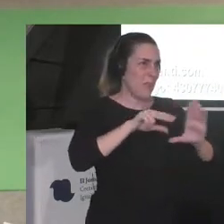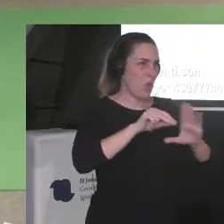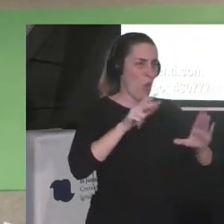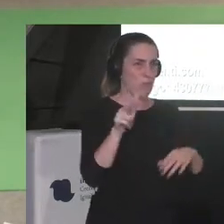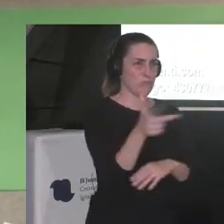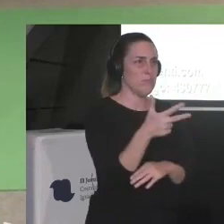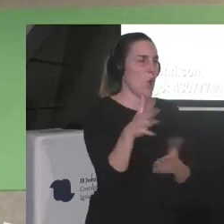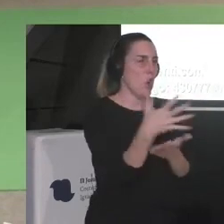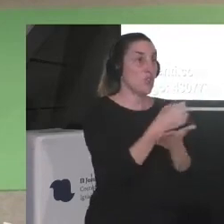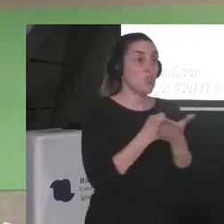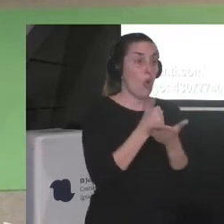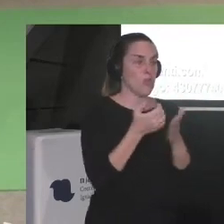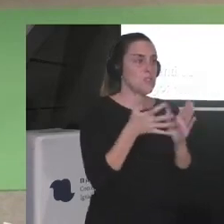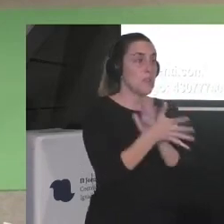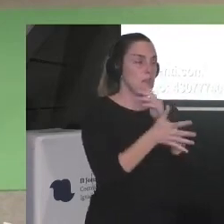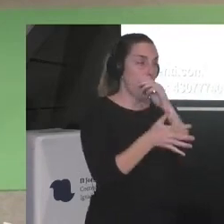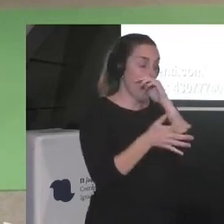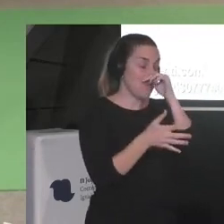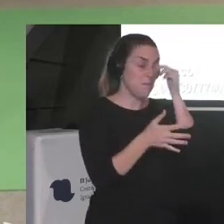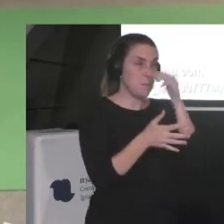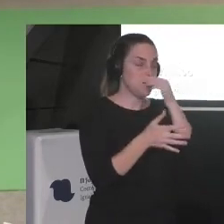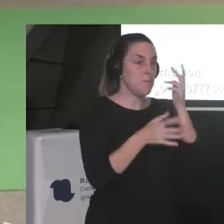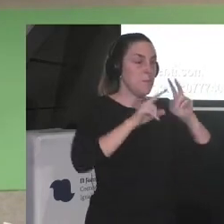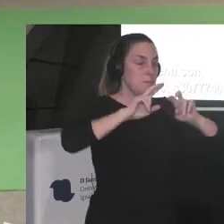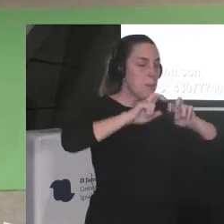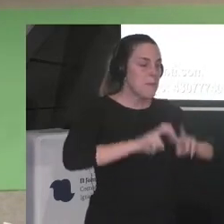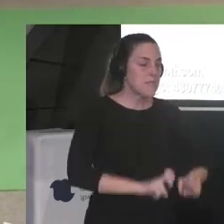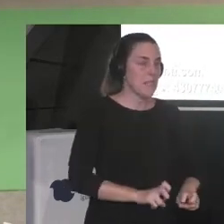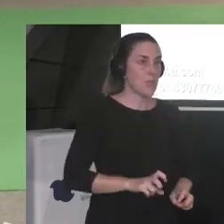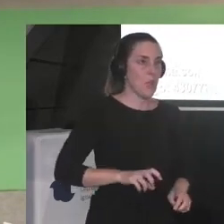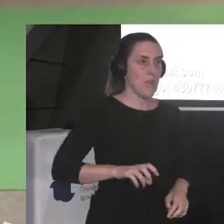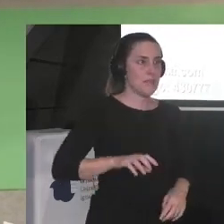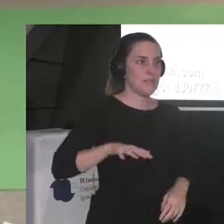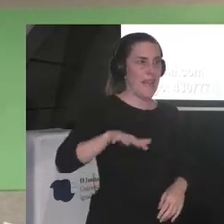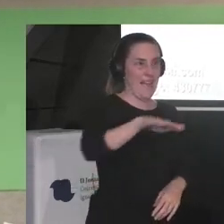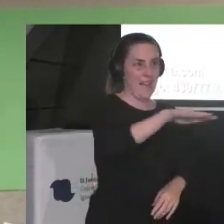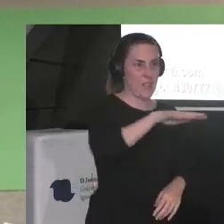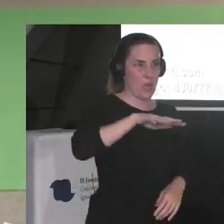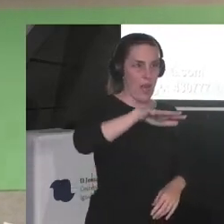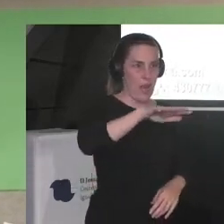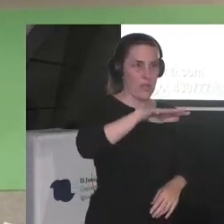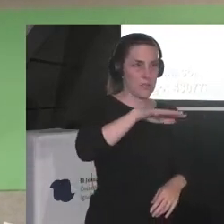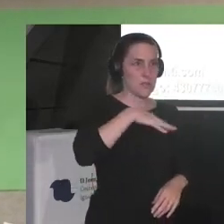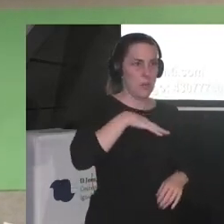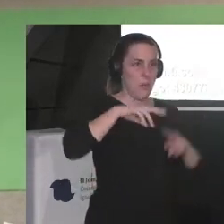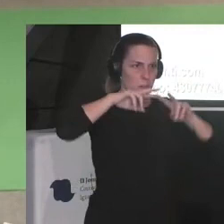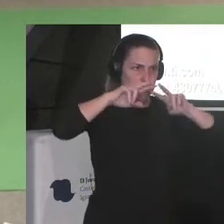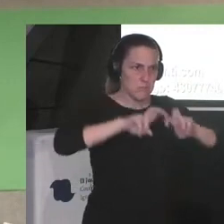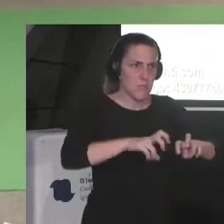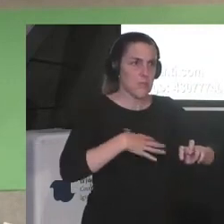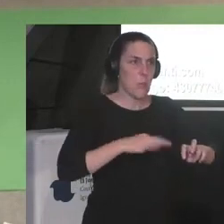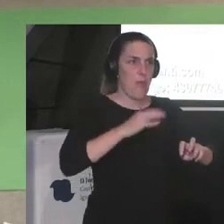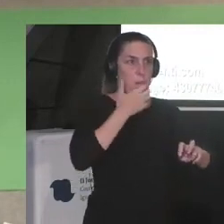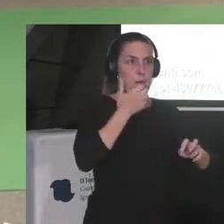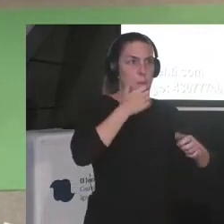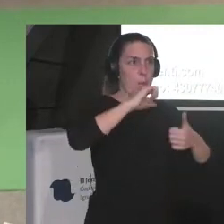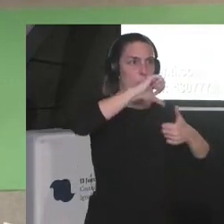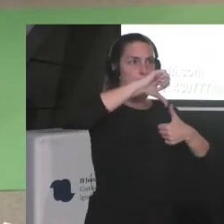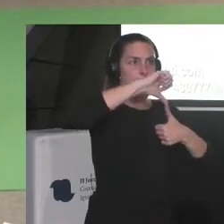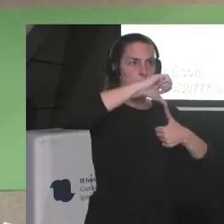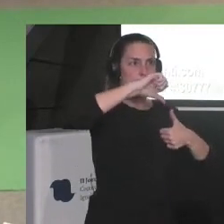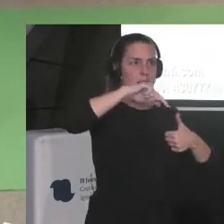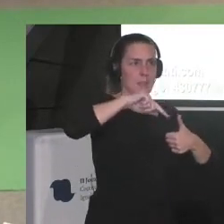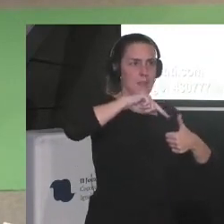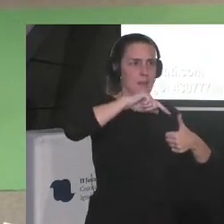que pueden ser capaces de hacer investigaciones incluso regionales ¿no? para temas tremendos de América Latina por ejemplo ¿no?